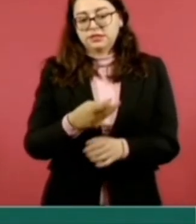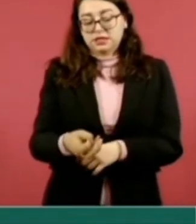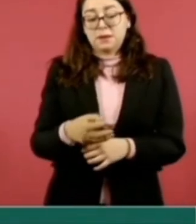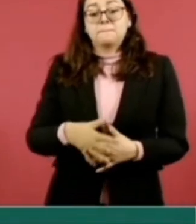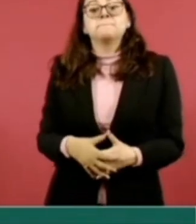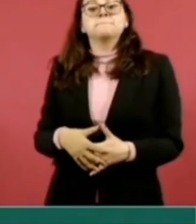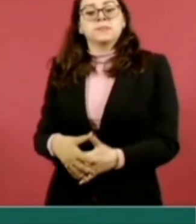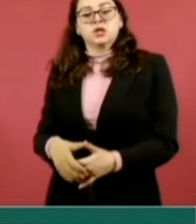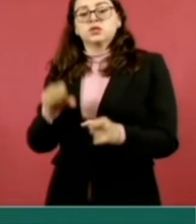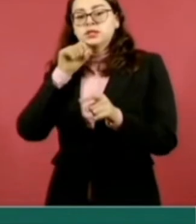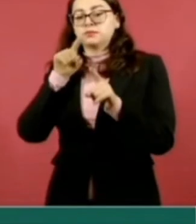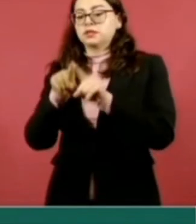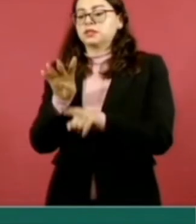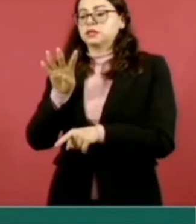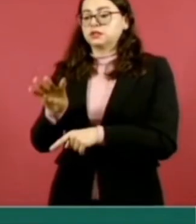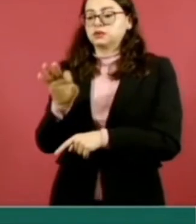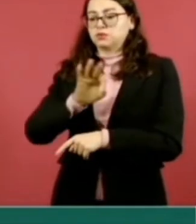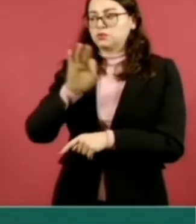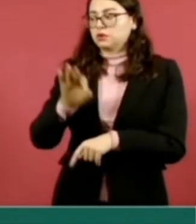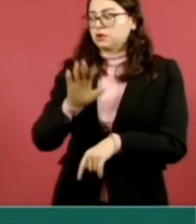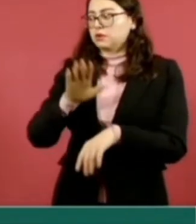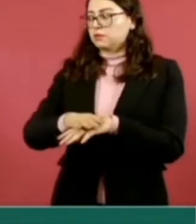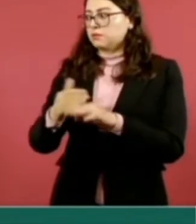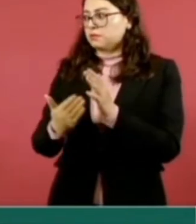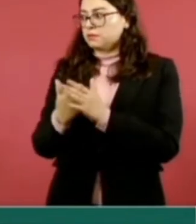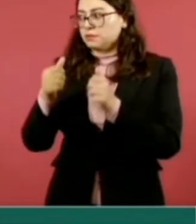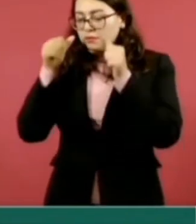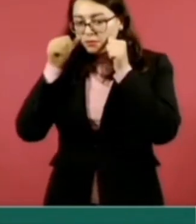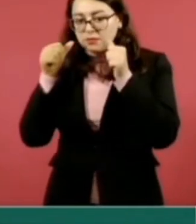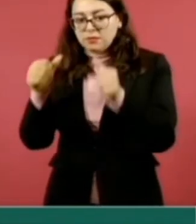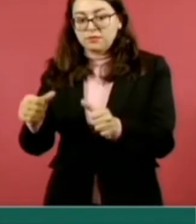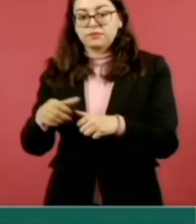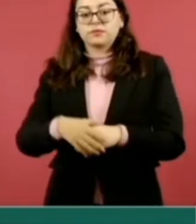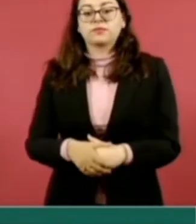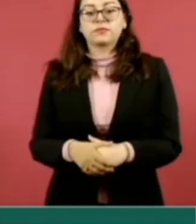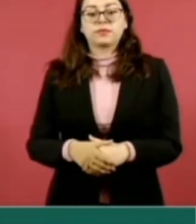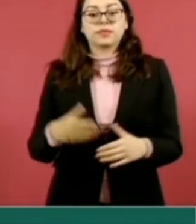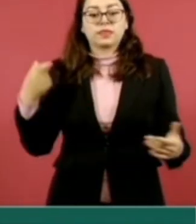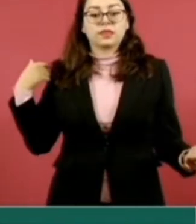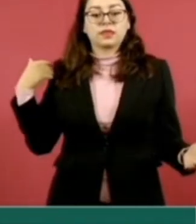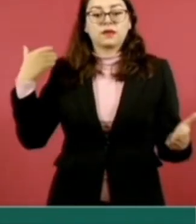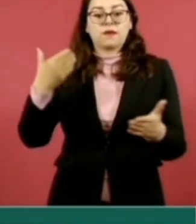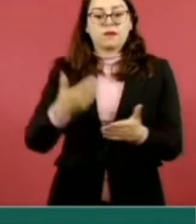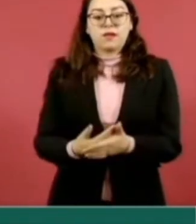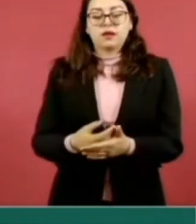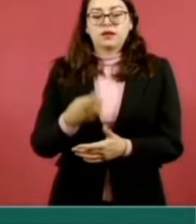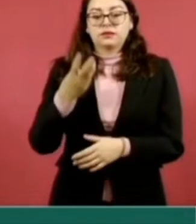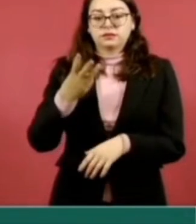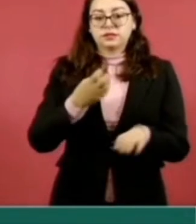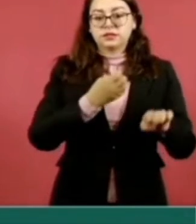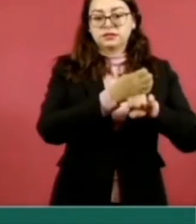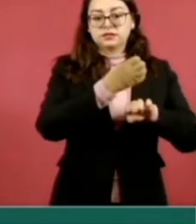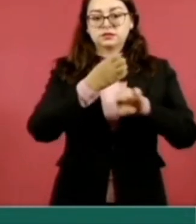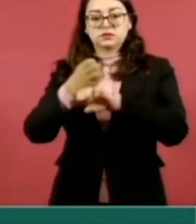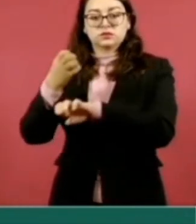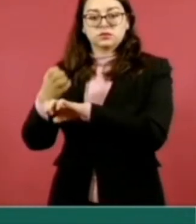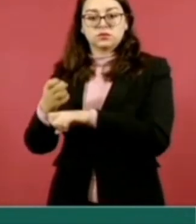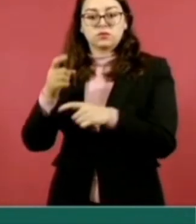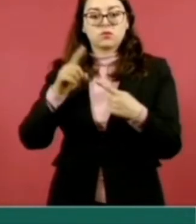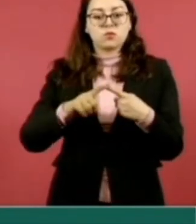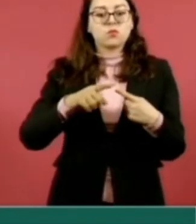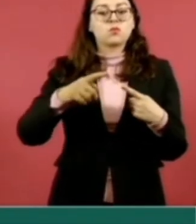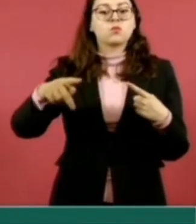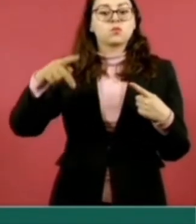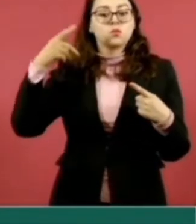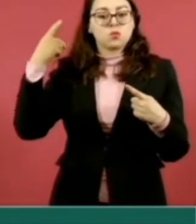también crecieron en un 19 por ciento. Y en los últimos tres estados, en el estado de Puebla, la consulta